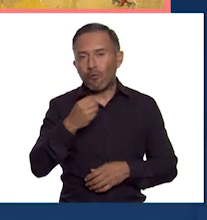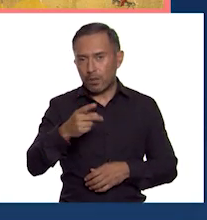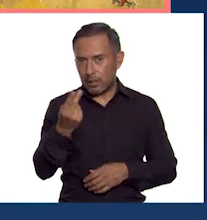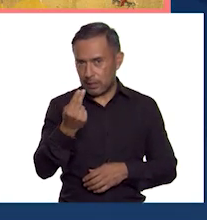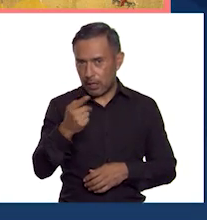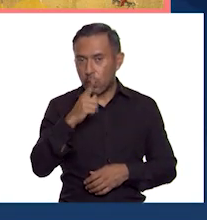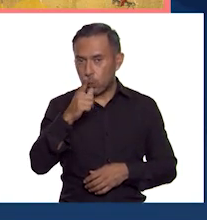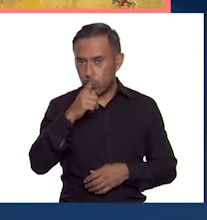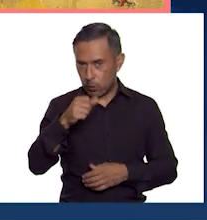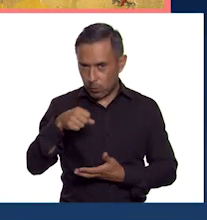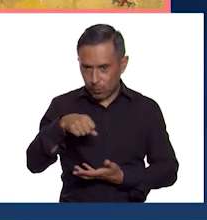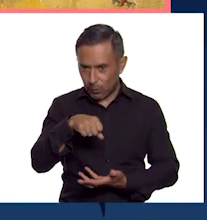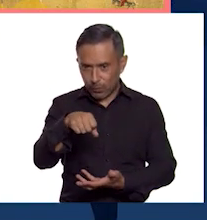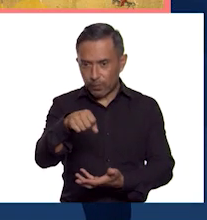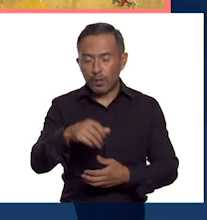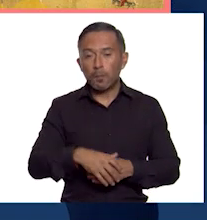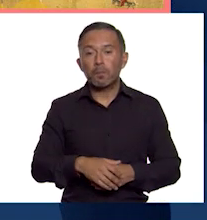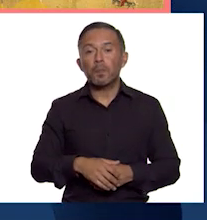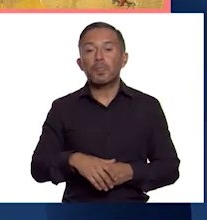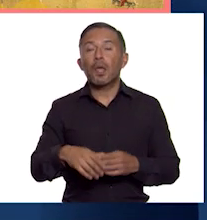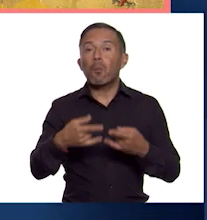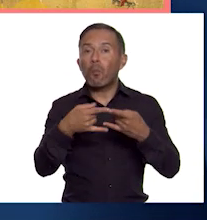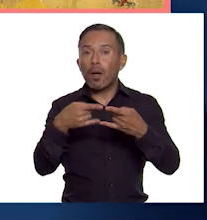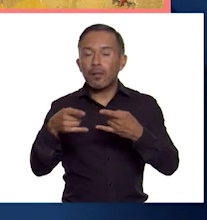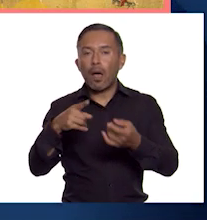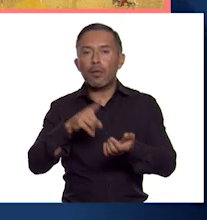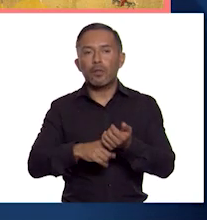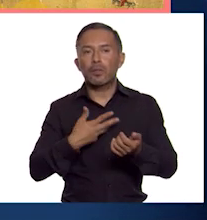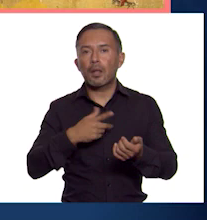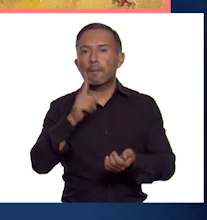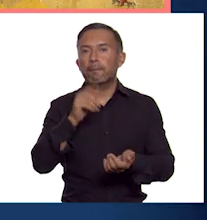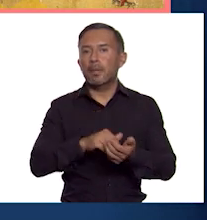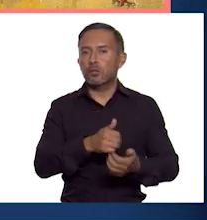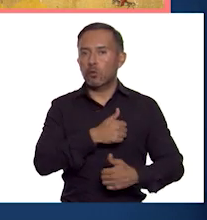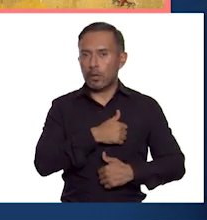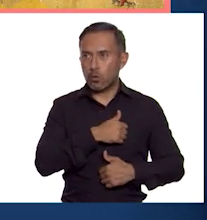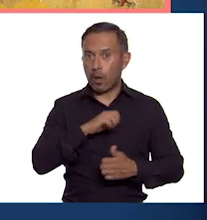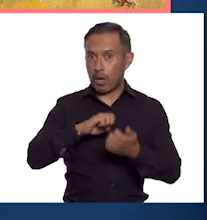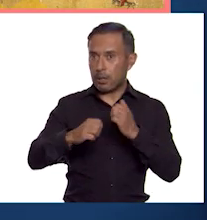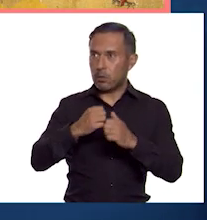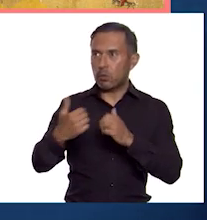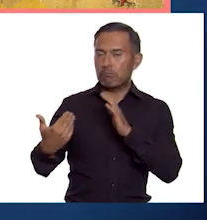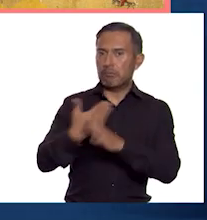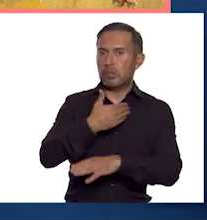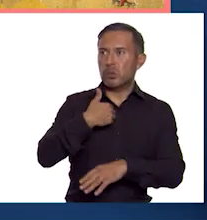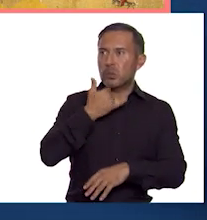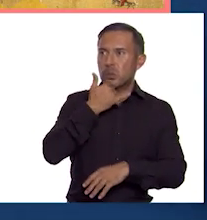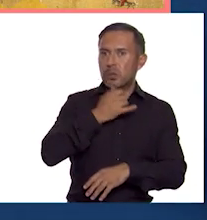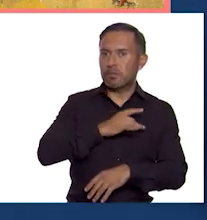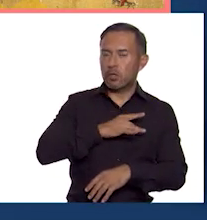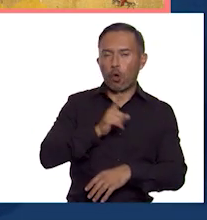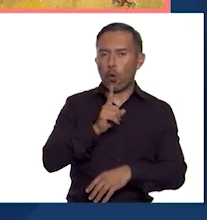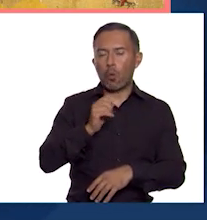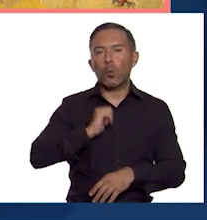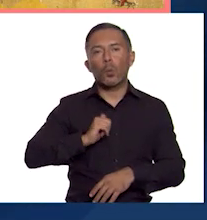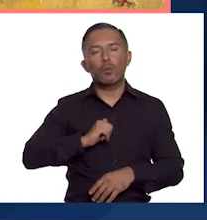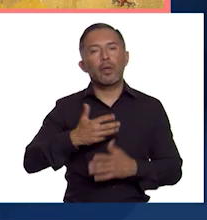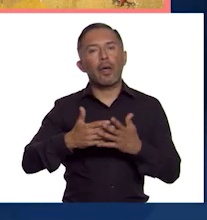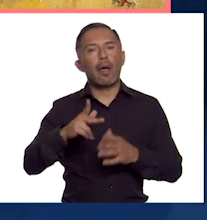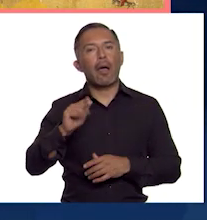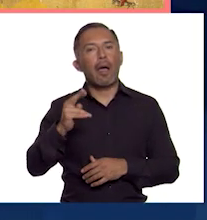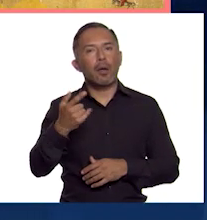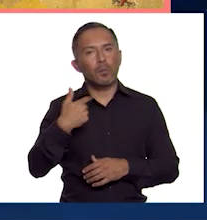Cada puerta está guardada por mil soldados, no por temor a enemigos, sino en honra del gran Khan y para